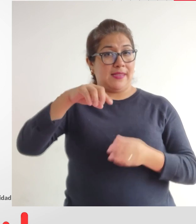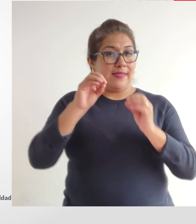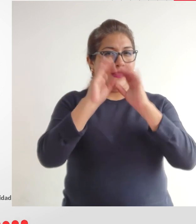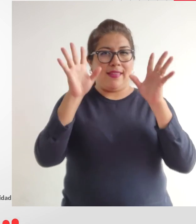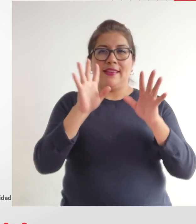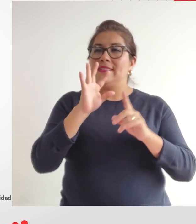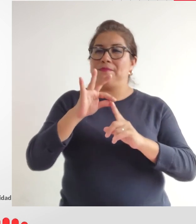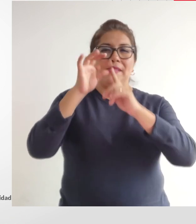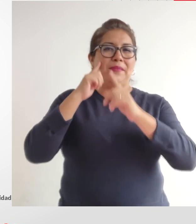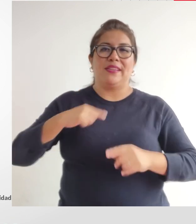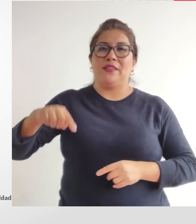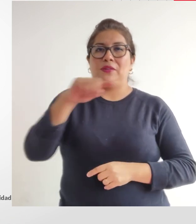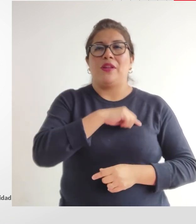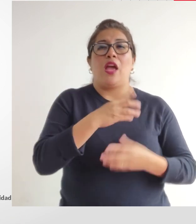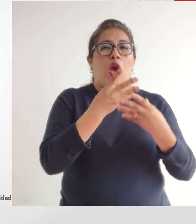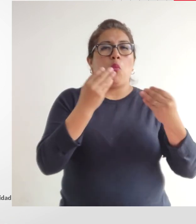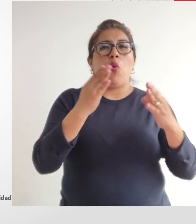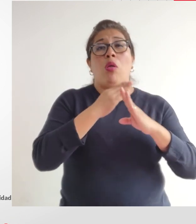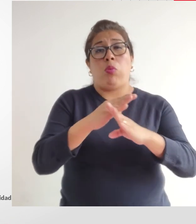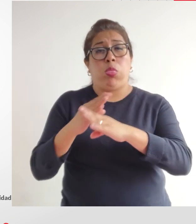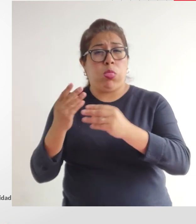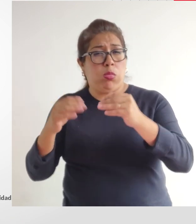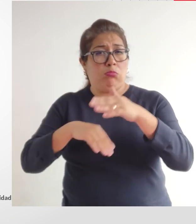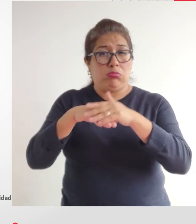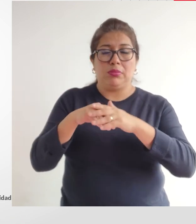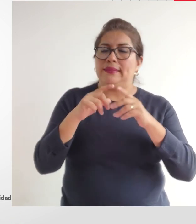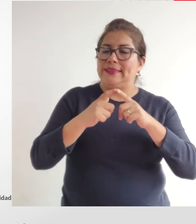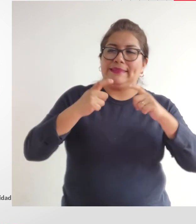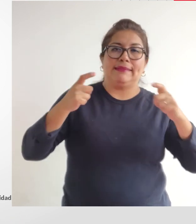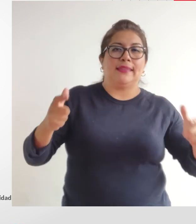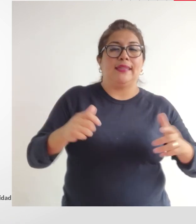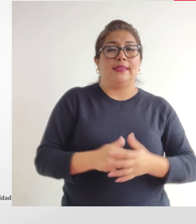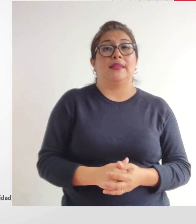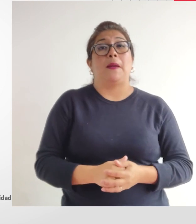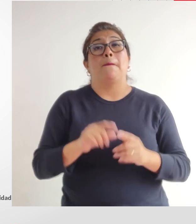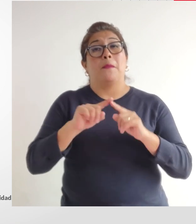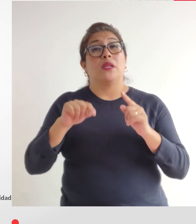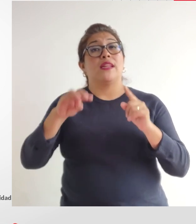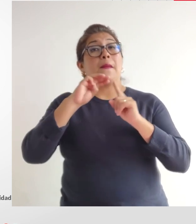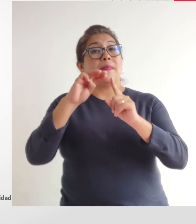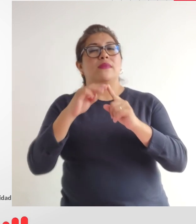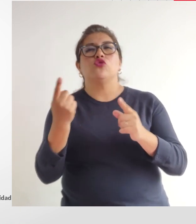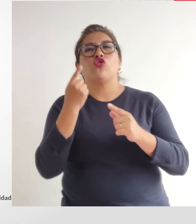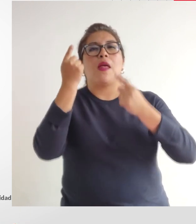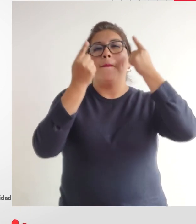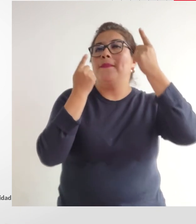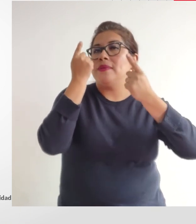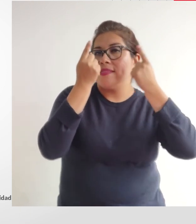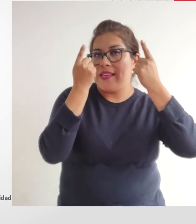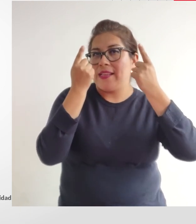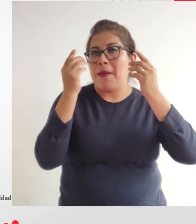puesto que las brechas lógicamente son bastante grandes pero el mensaje es de reflexión como repito